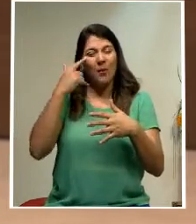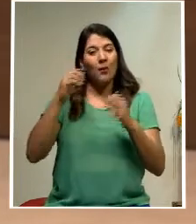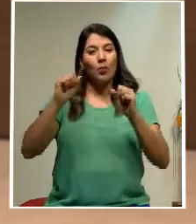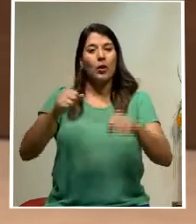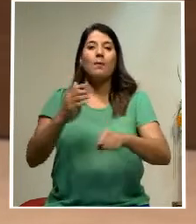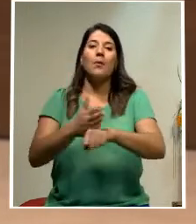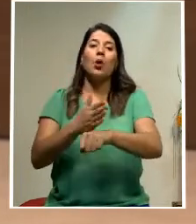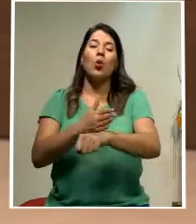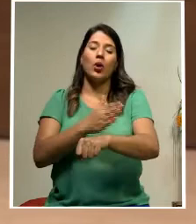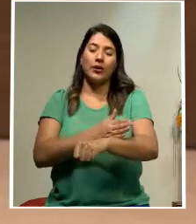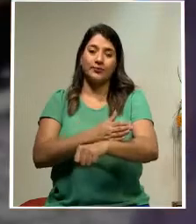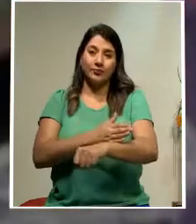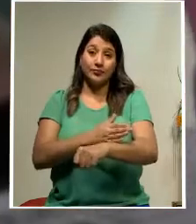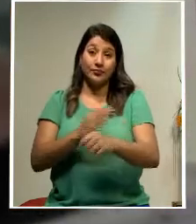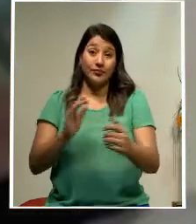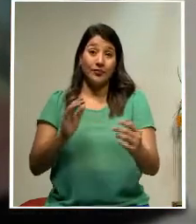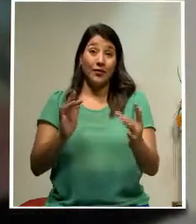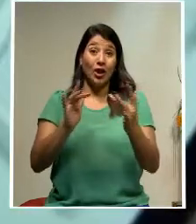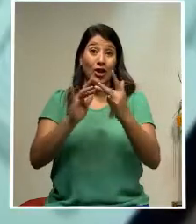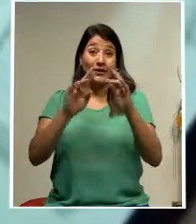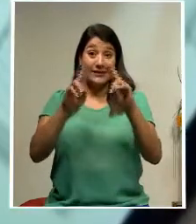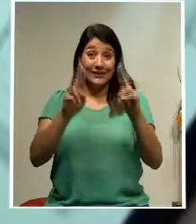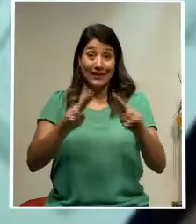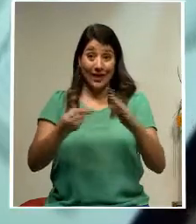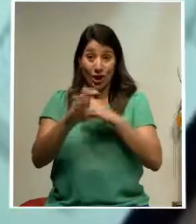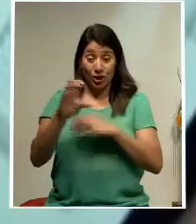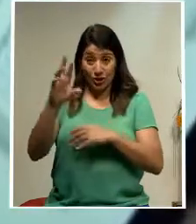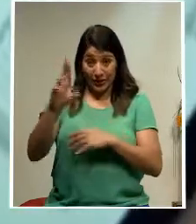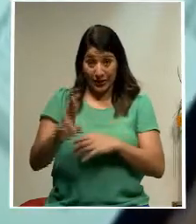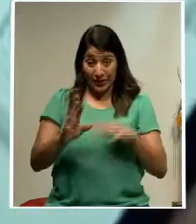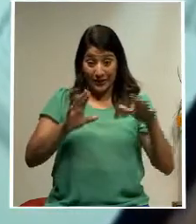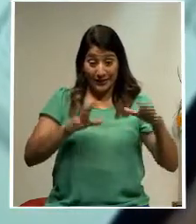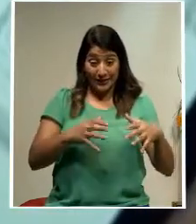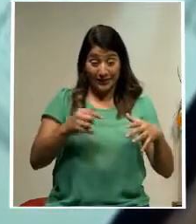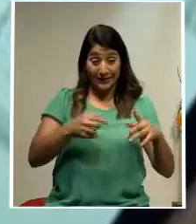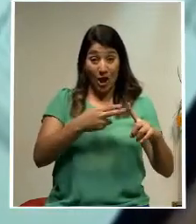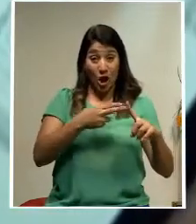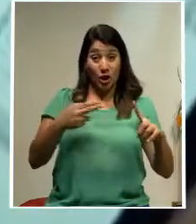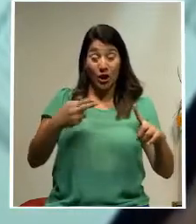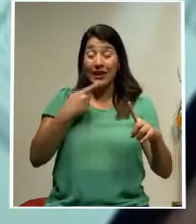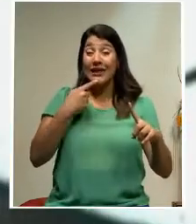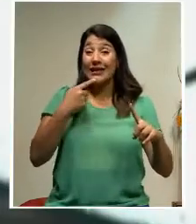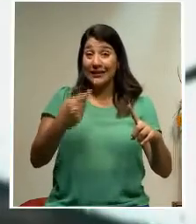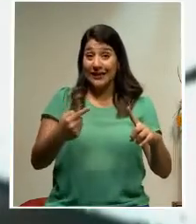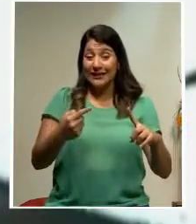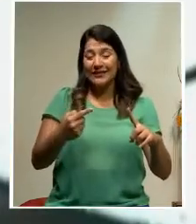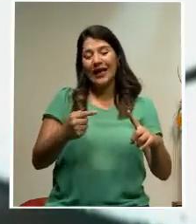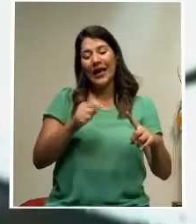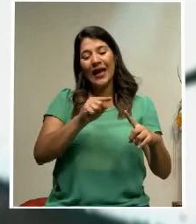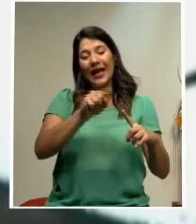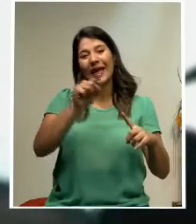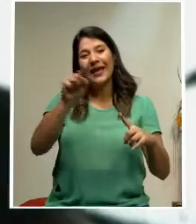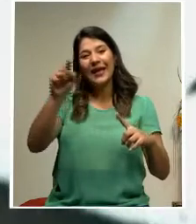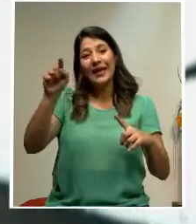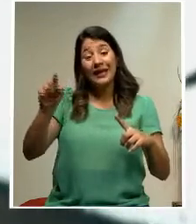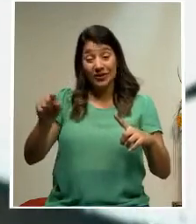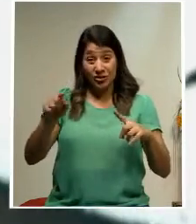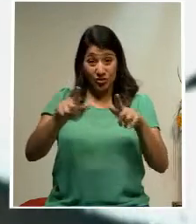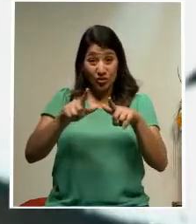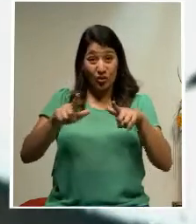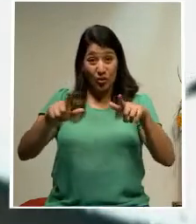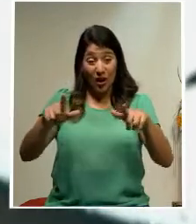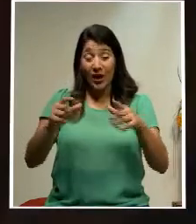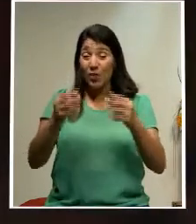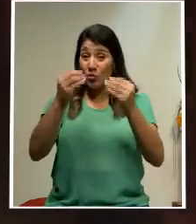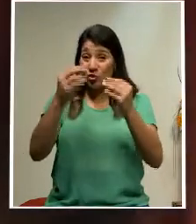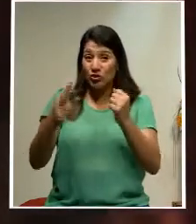condiciones de conectividad en el país. Desde la Cámara de Hoteles aseguran que estos centros, en la mayoría de ocasiones de descanso, ya